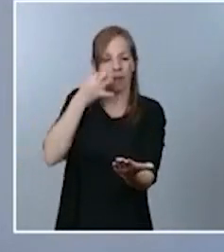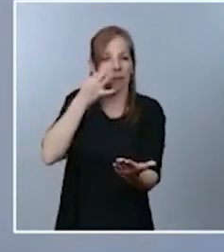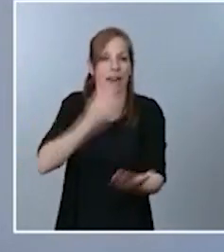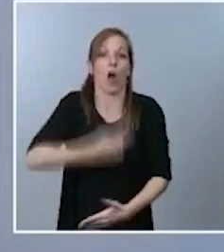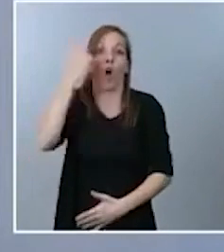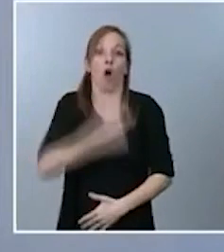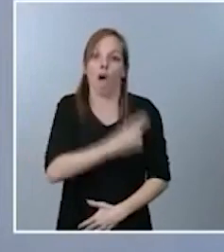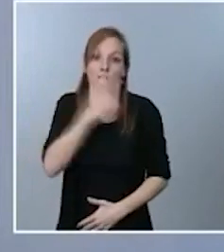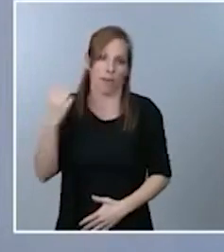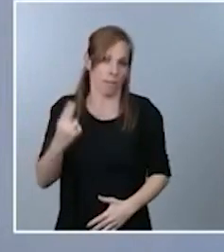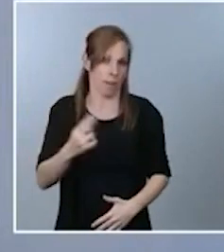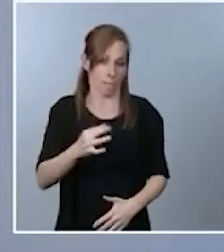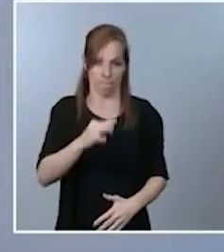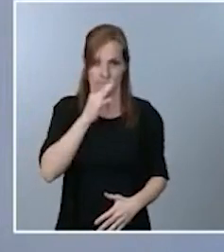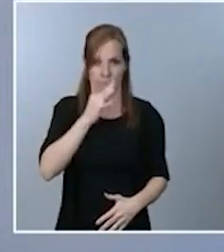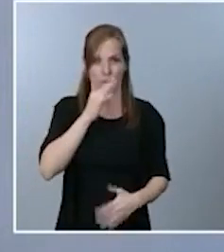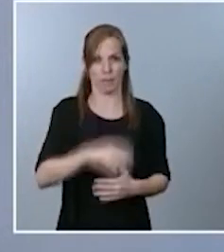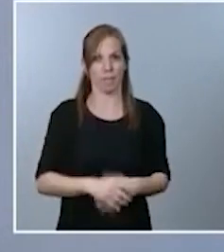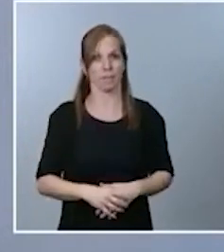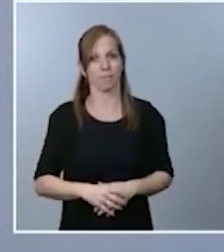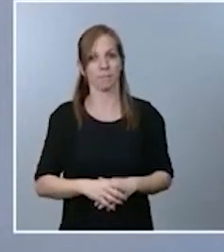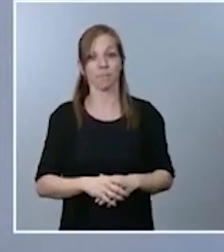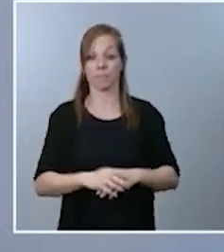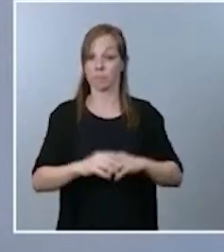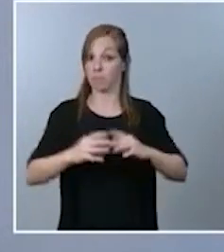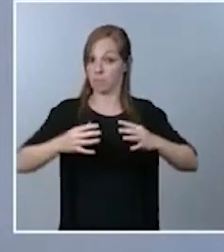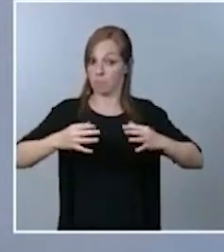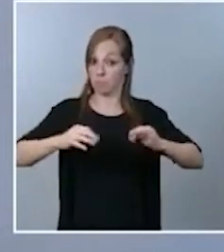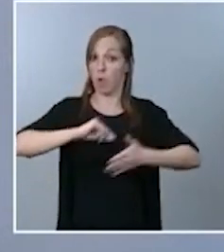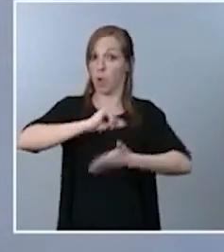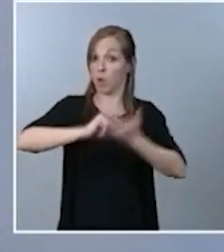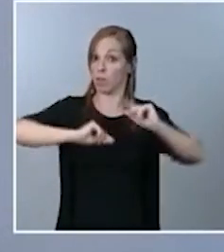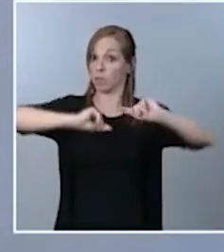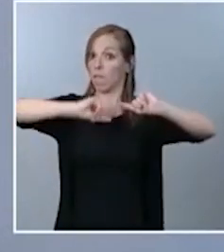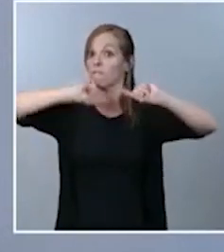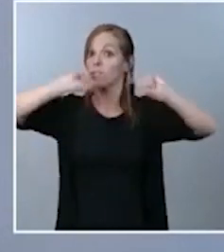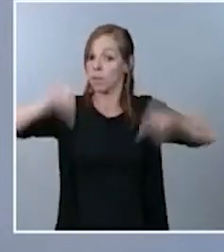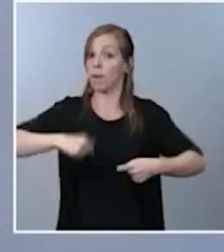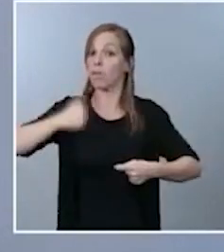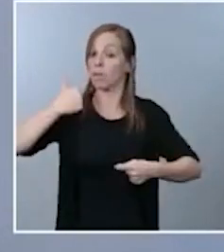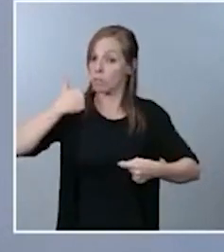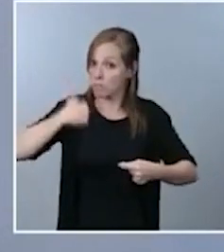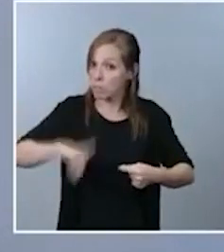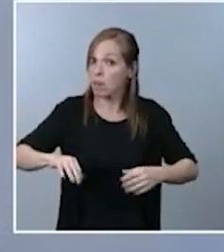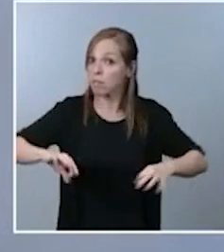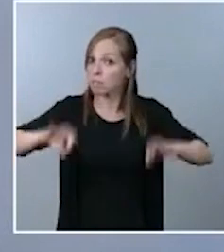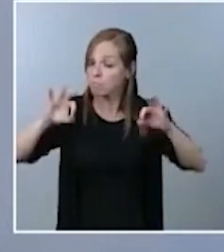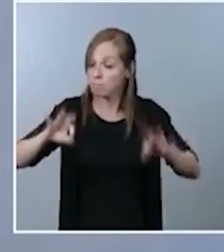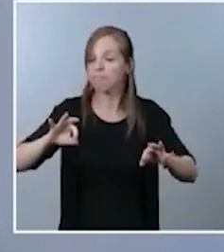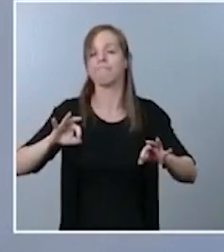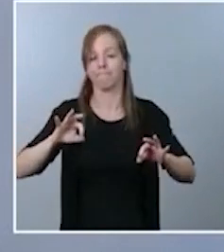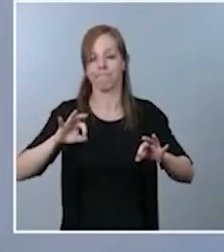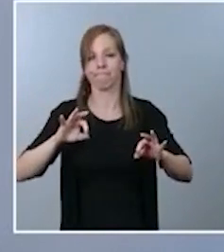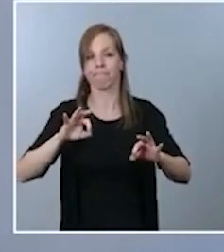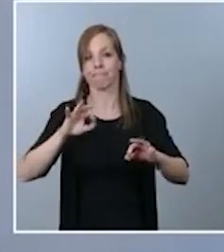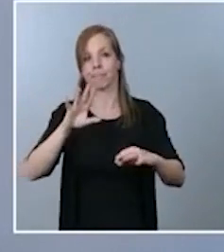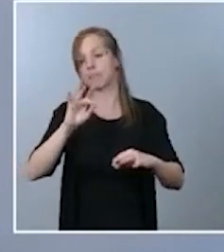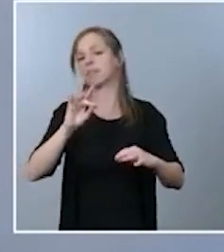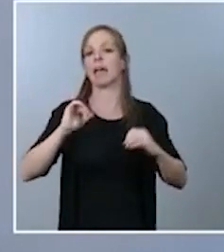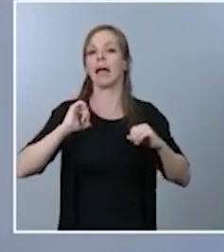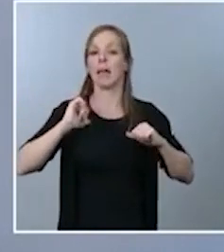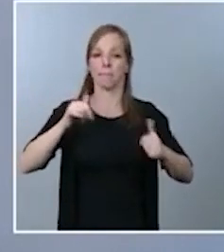Si se firma el contrato tal como está previsto entonces sí se empezarán a producir entregas